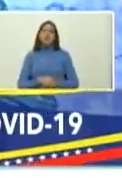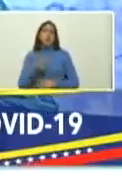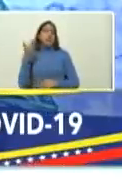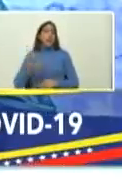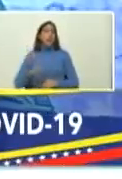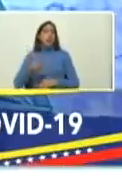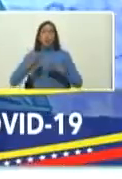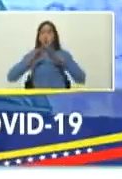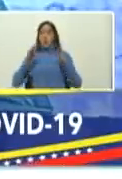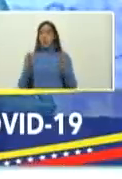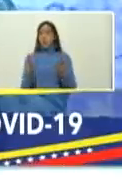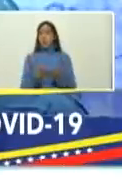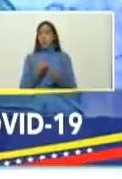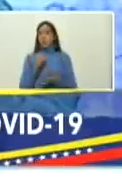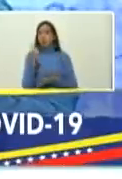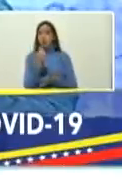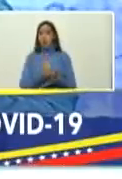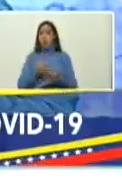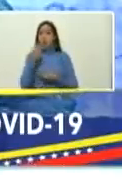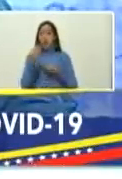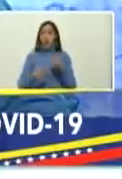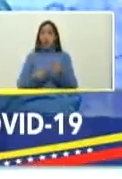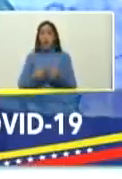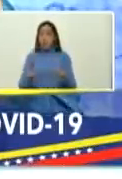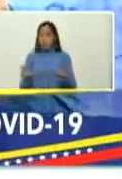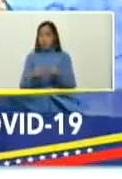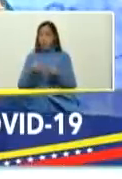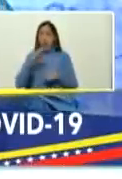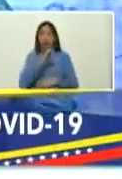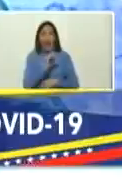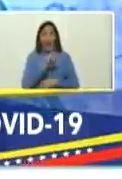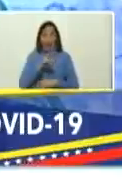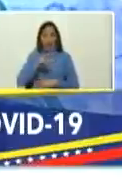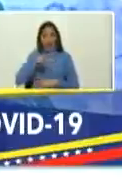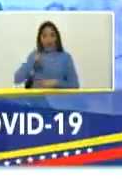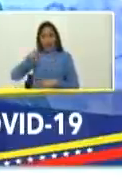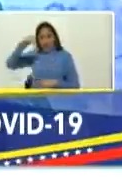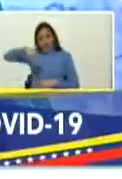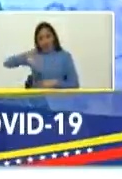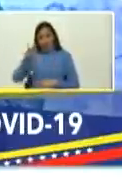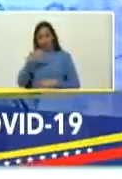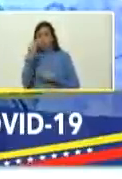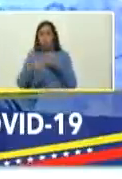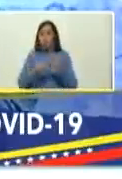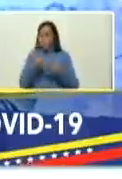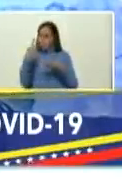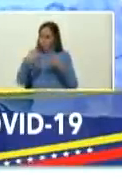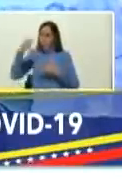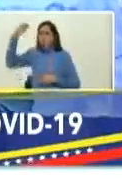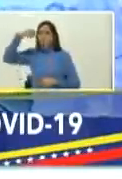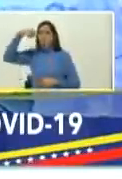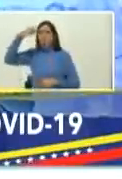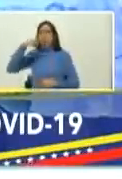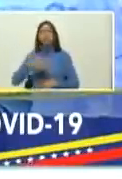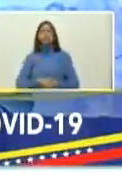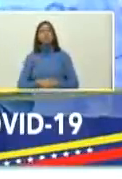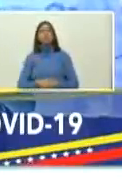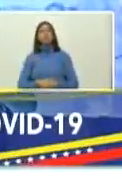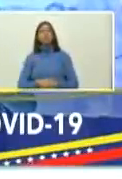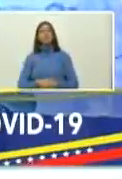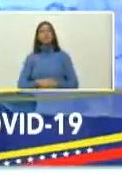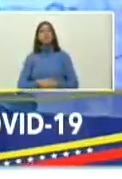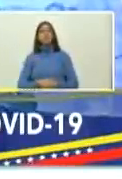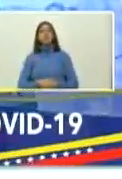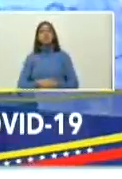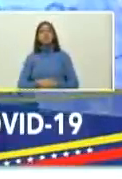importantes del mundo además de los nuestros el carbativir y otros más y además los protocolos de tratamiento